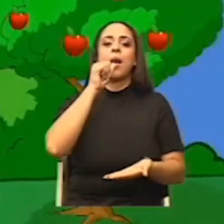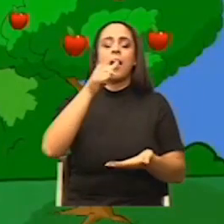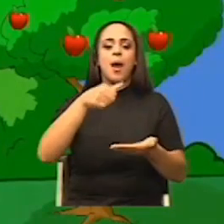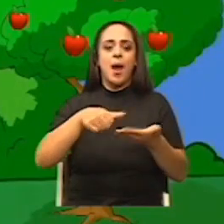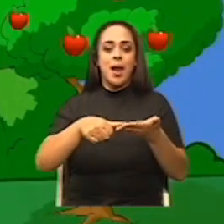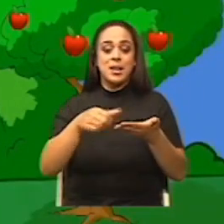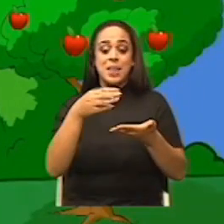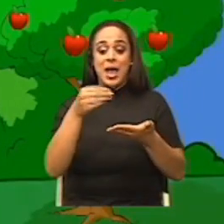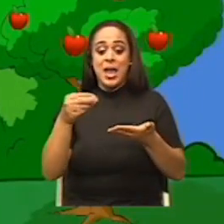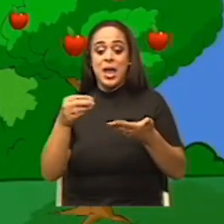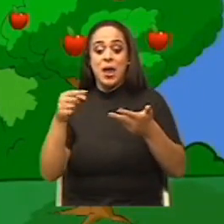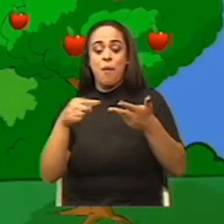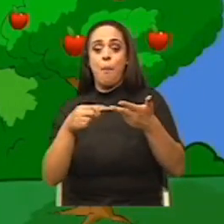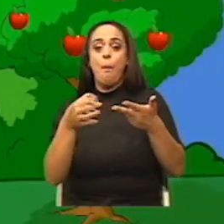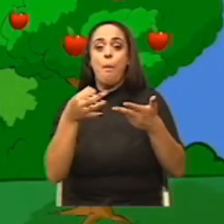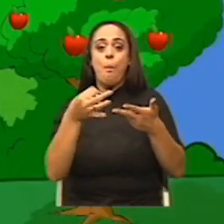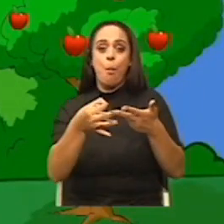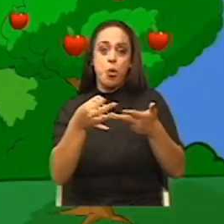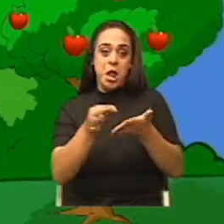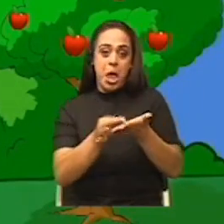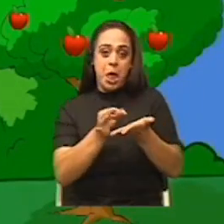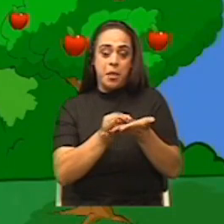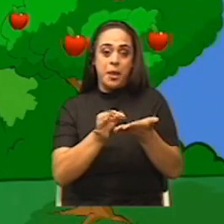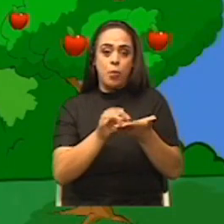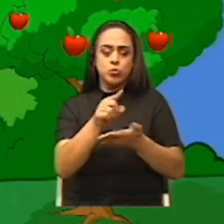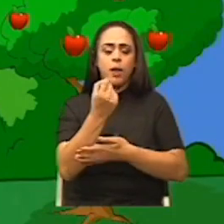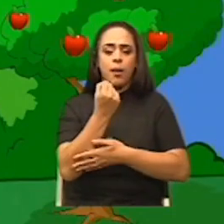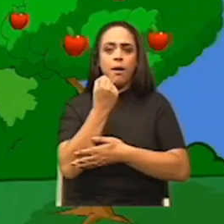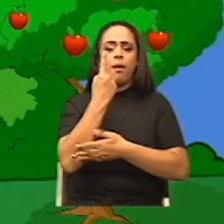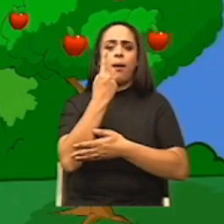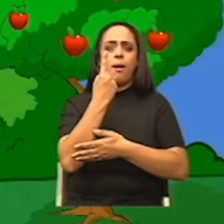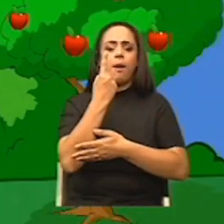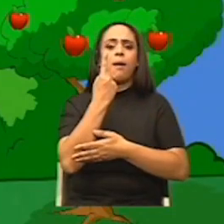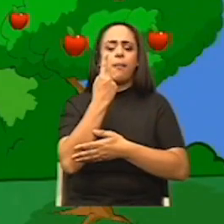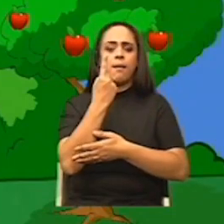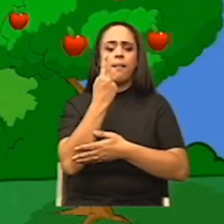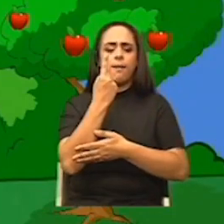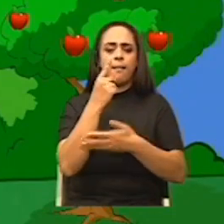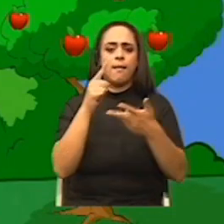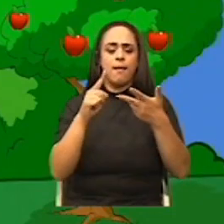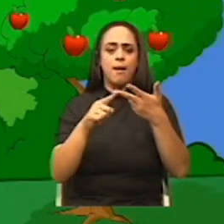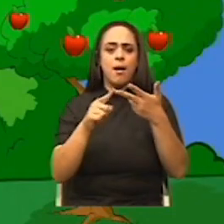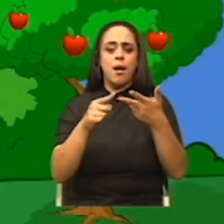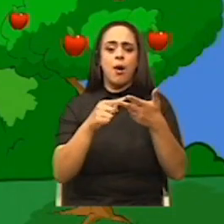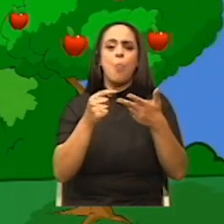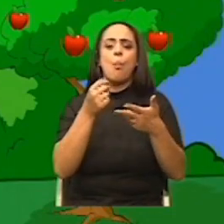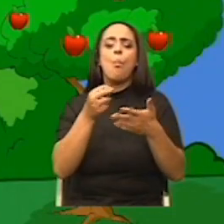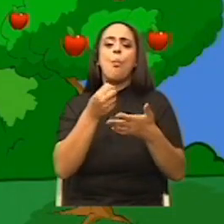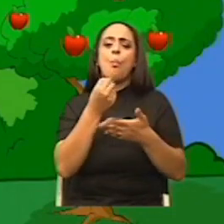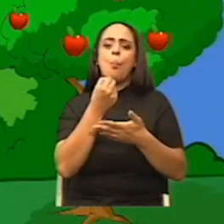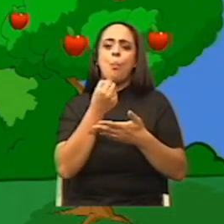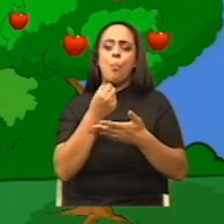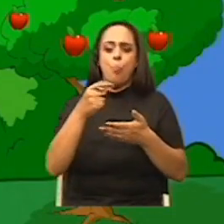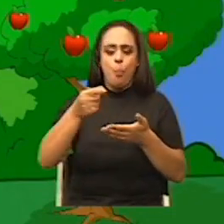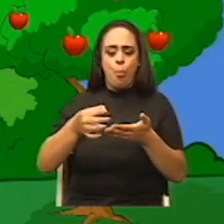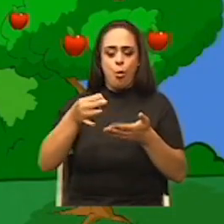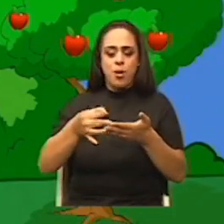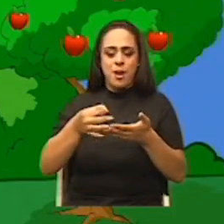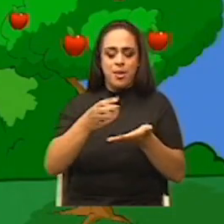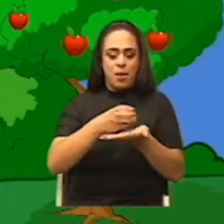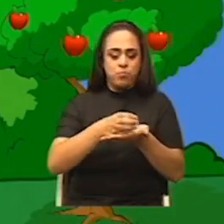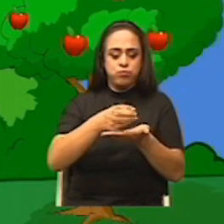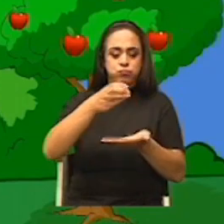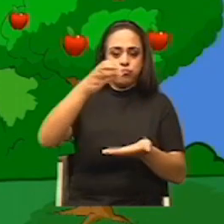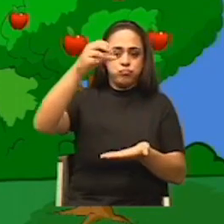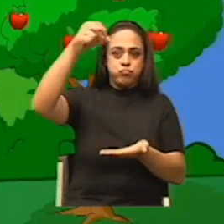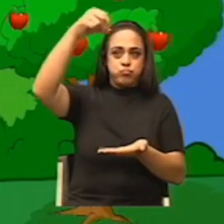pueden comprender cómo la moneda por inercia se mantiene en el lugar original. Así que, como